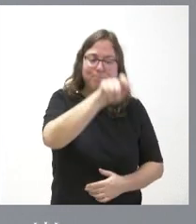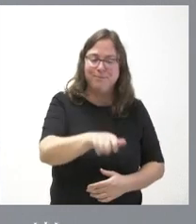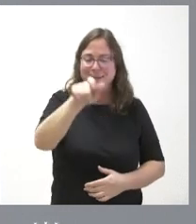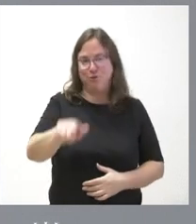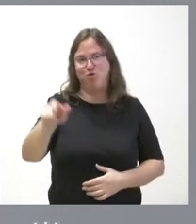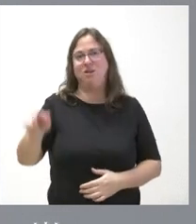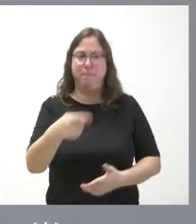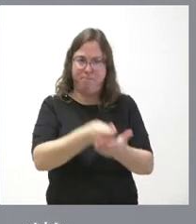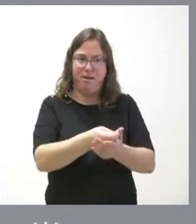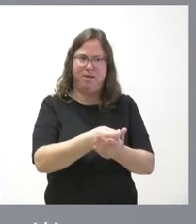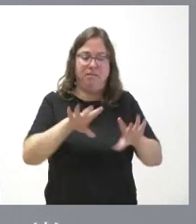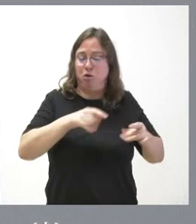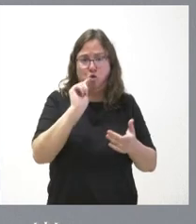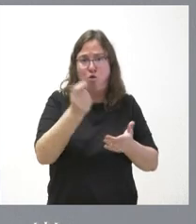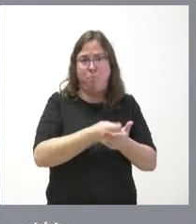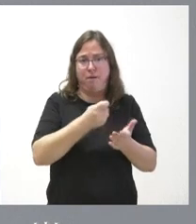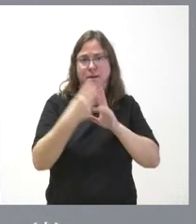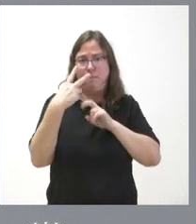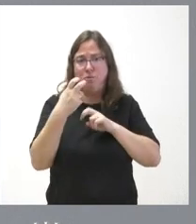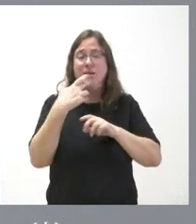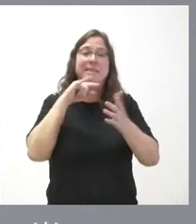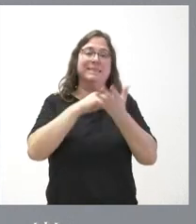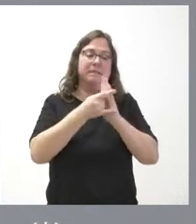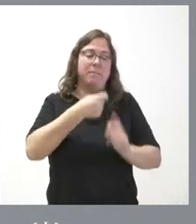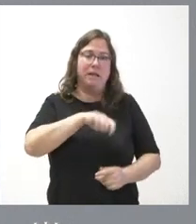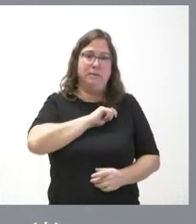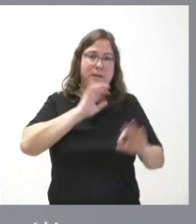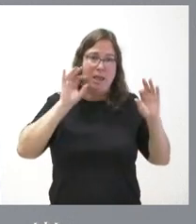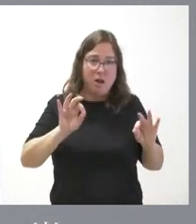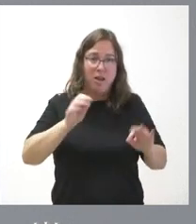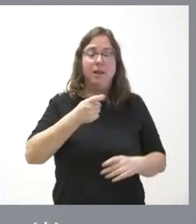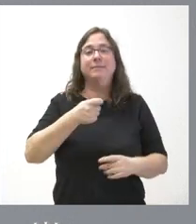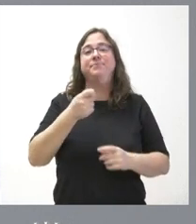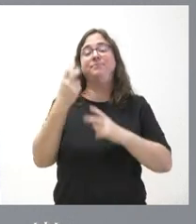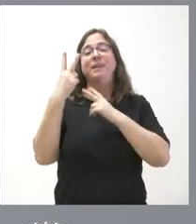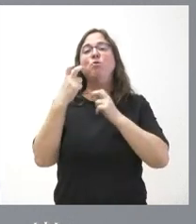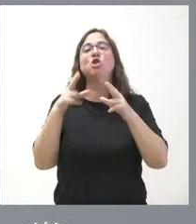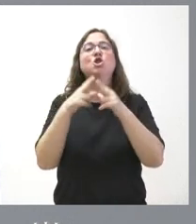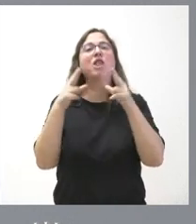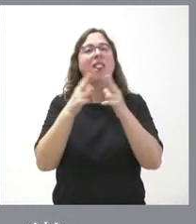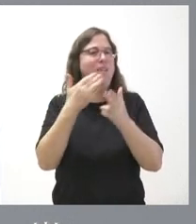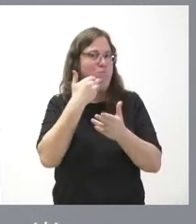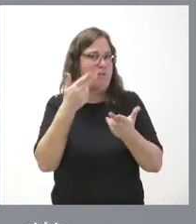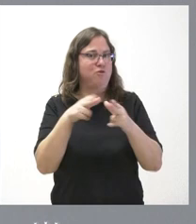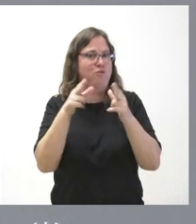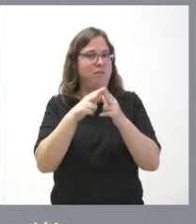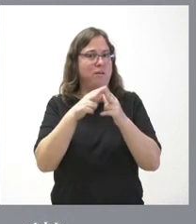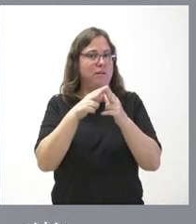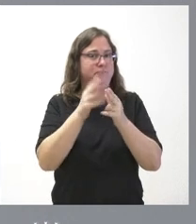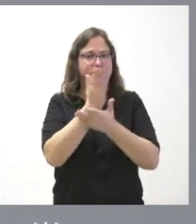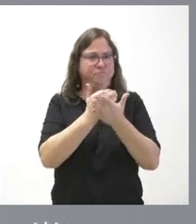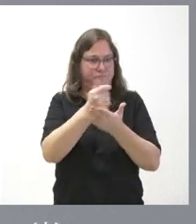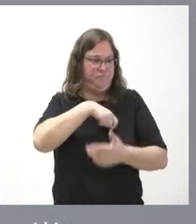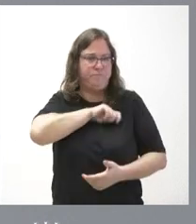y por tanto en el sistema español en el impuesto de sociedades por ejemplo que no está transferido a las comunidades